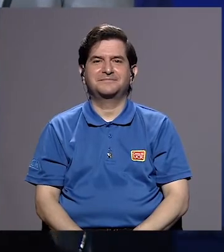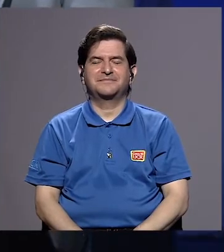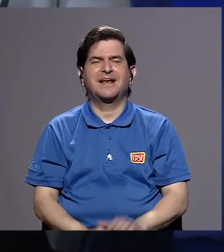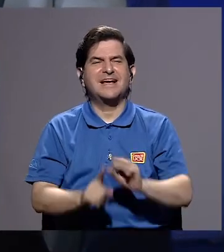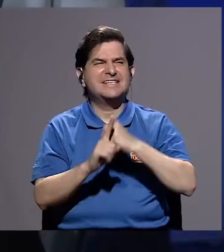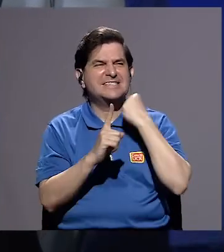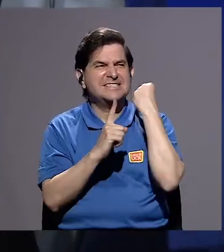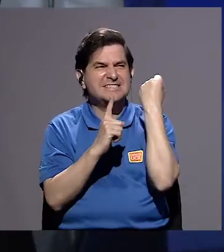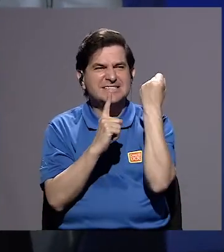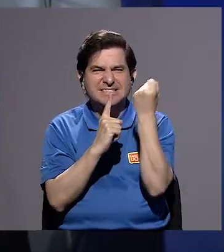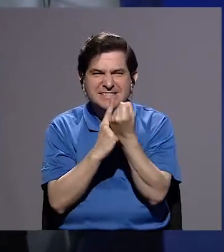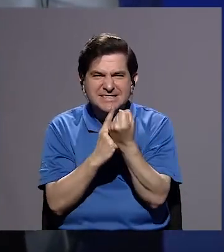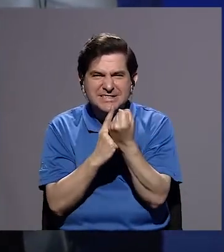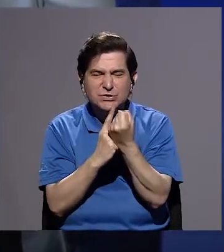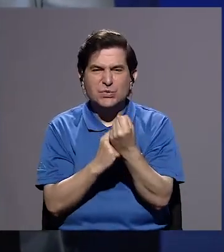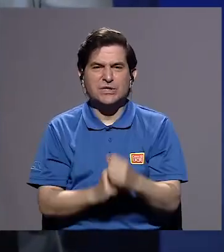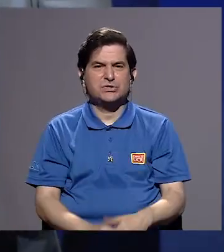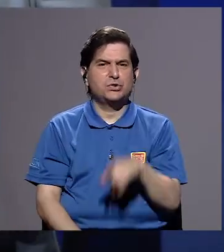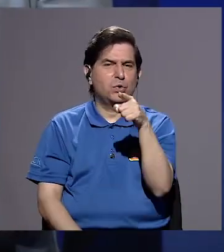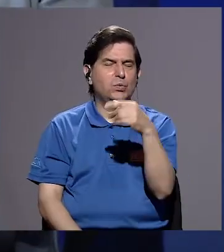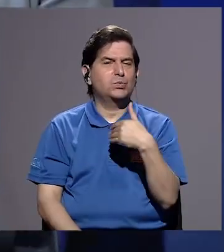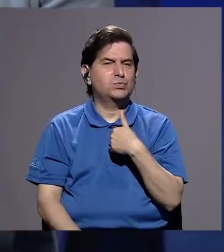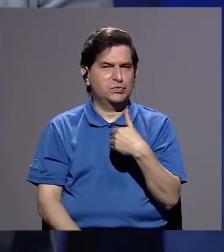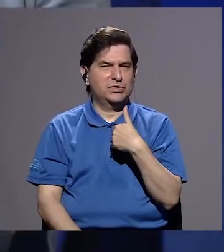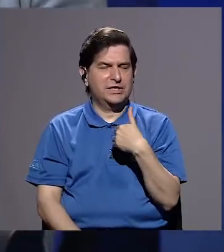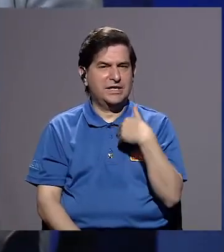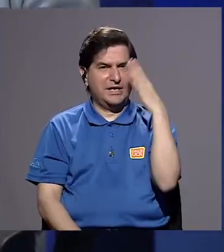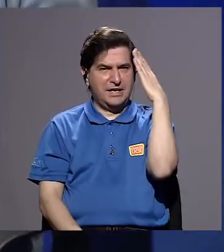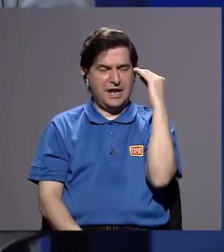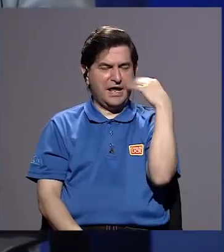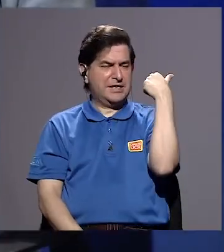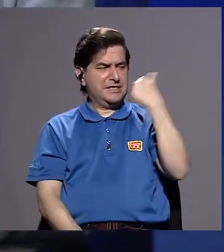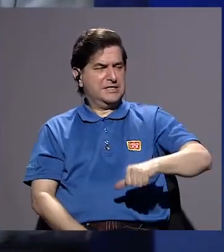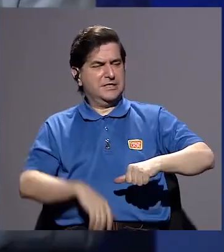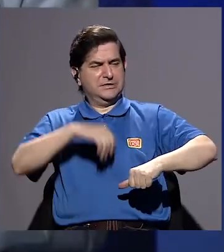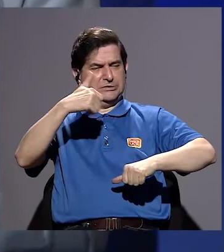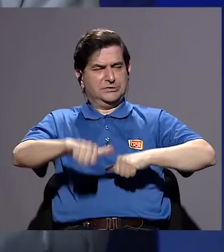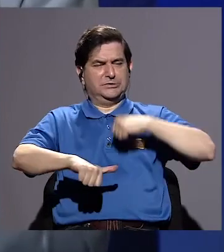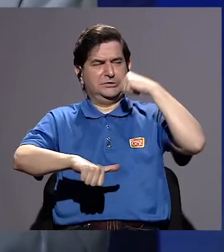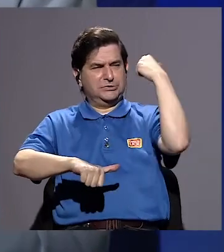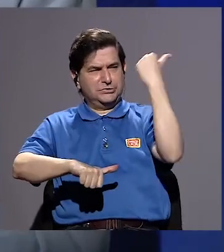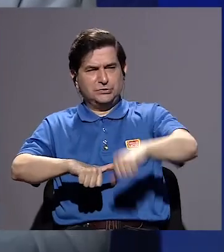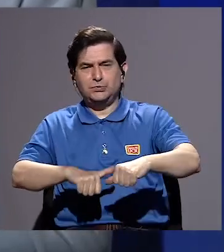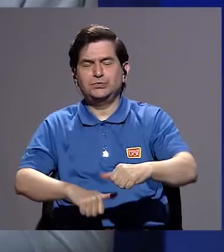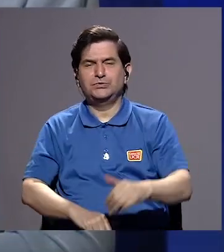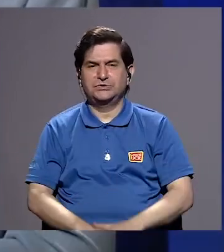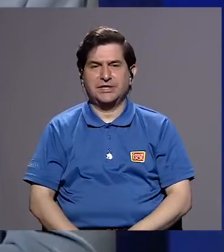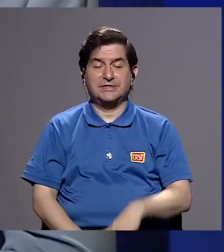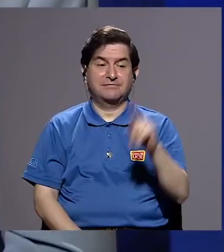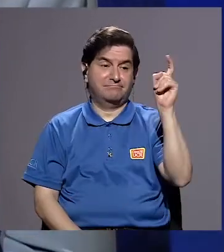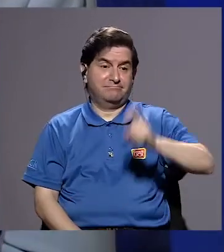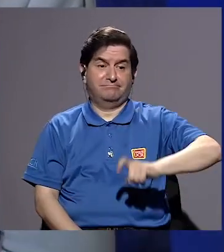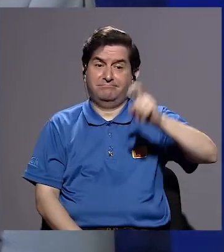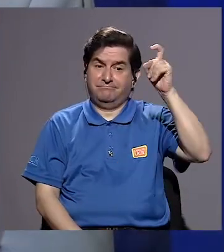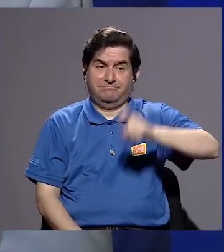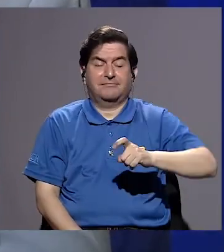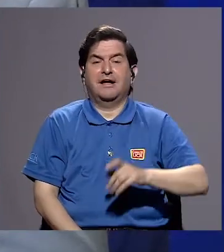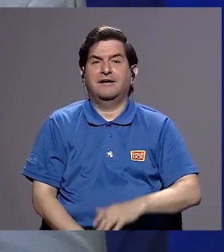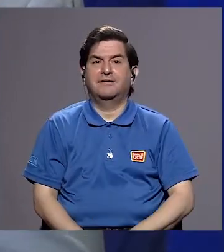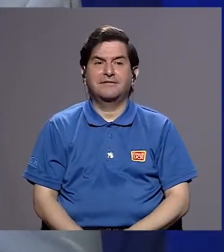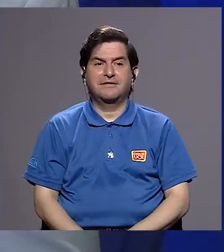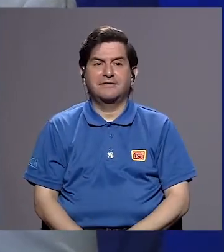La situación que usted vivió, las luchas que usted tuvo que dar,